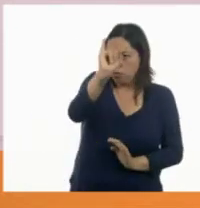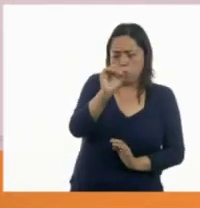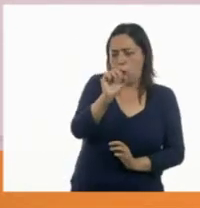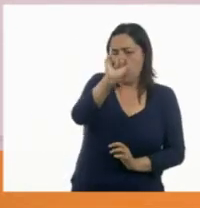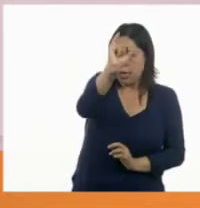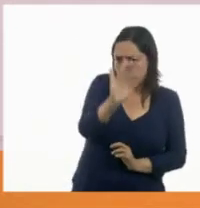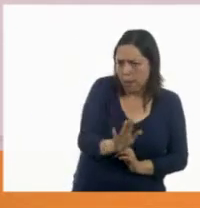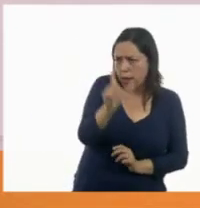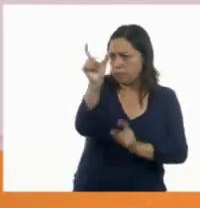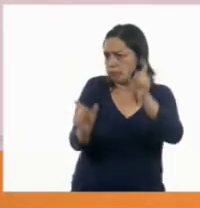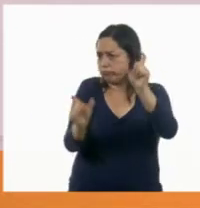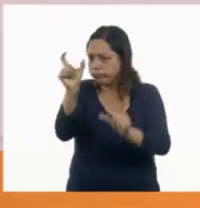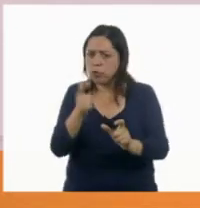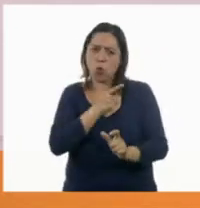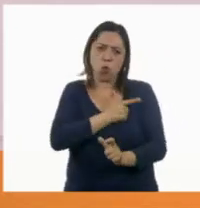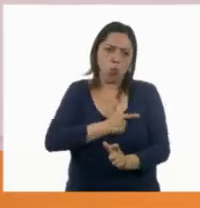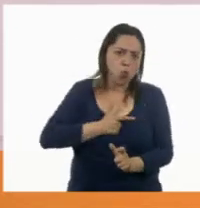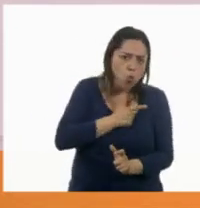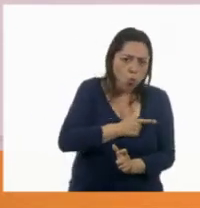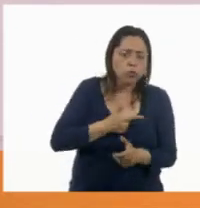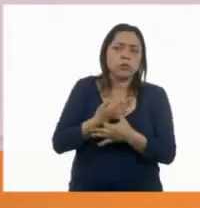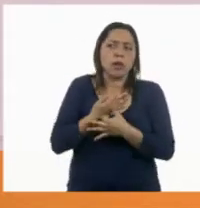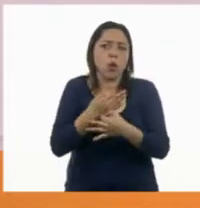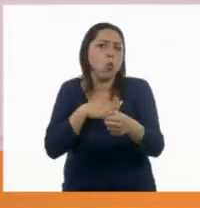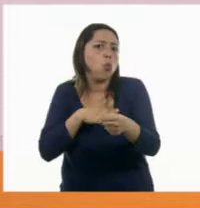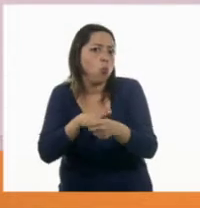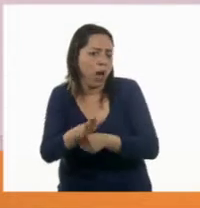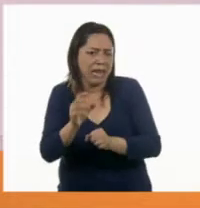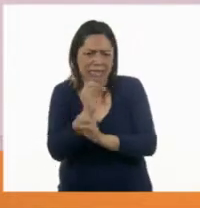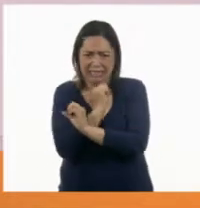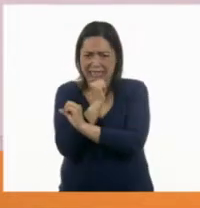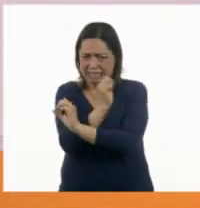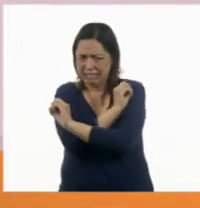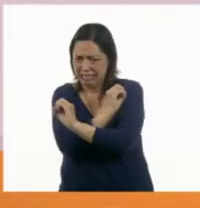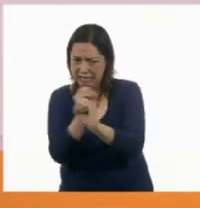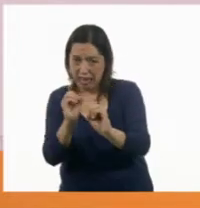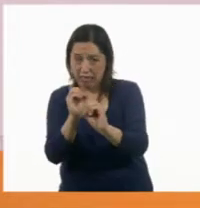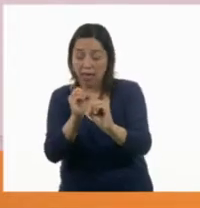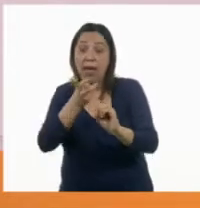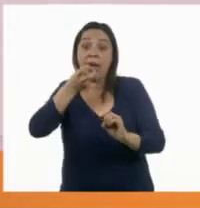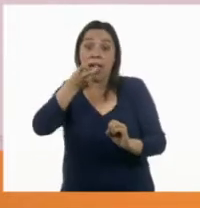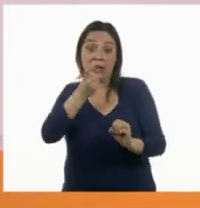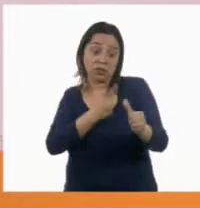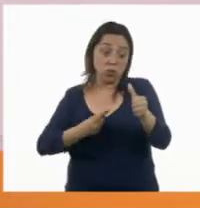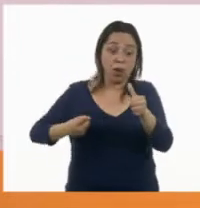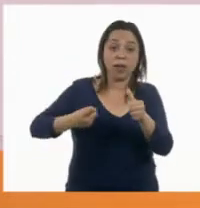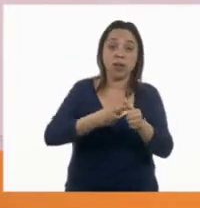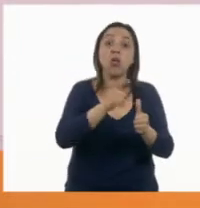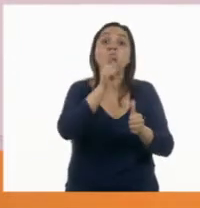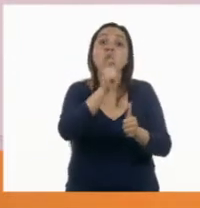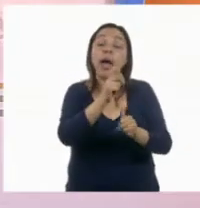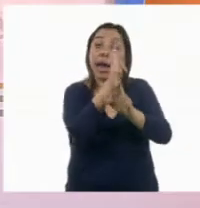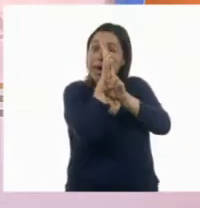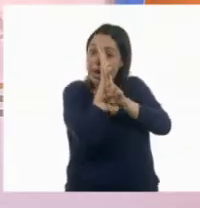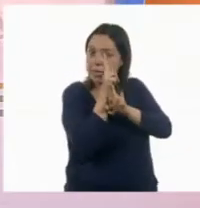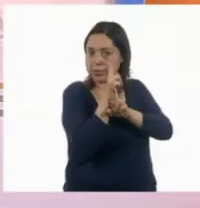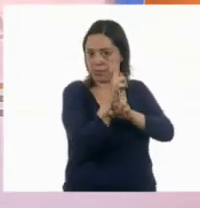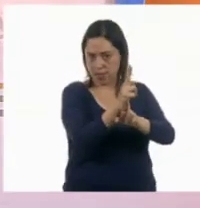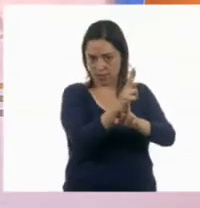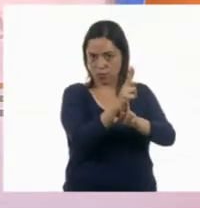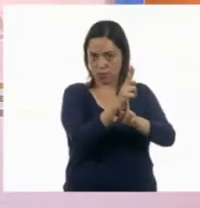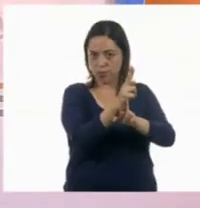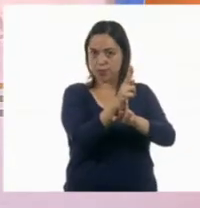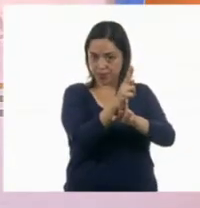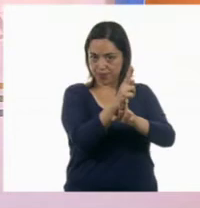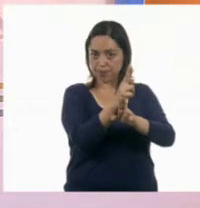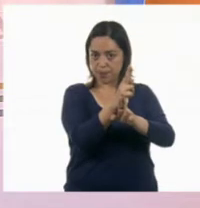gustos y preferencias. Lo primero para ser un buen guardián de las diferencias es tener respeto. Número